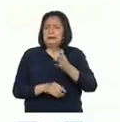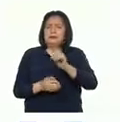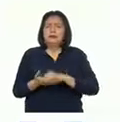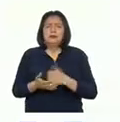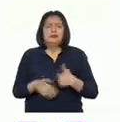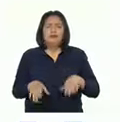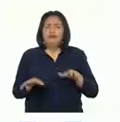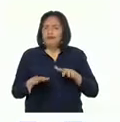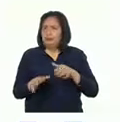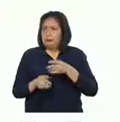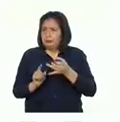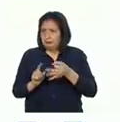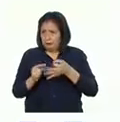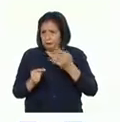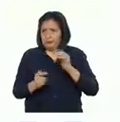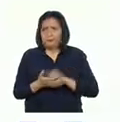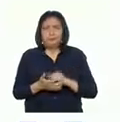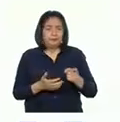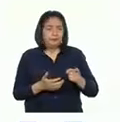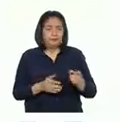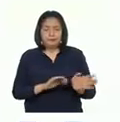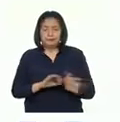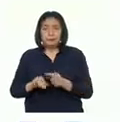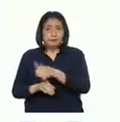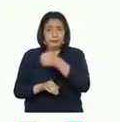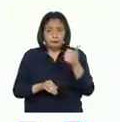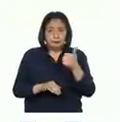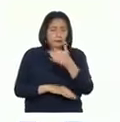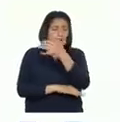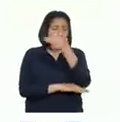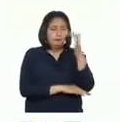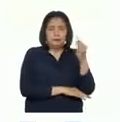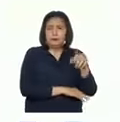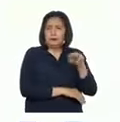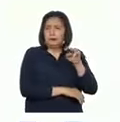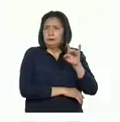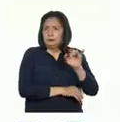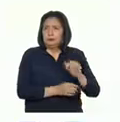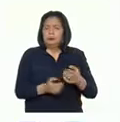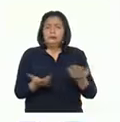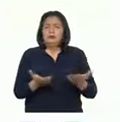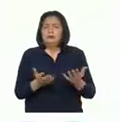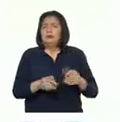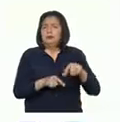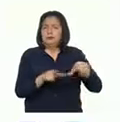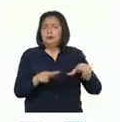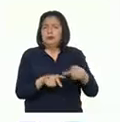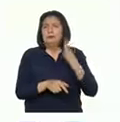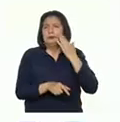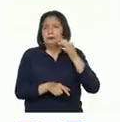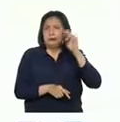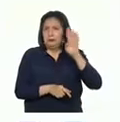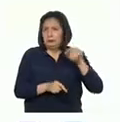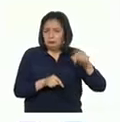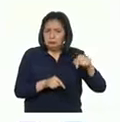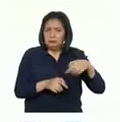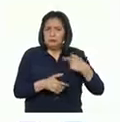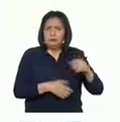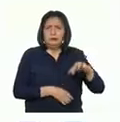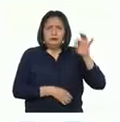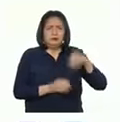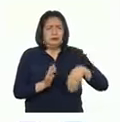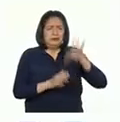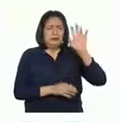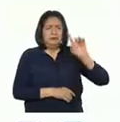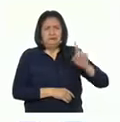y mamíferos, y el Bosque del Mano, ubicado en Madre de Dios, donde se pueden encontrar